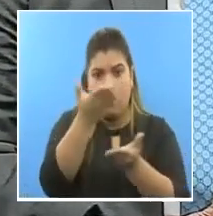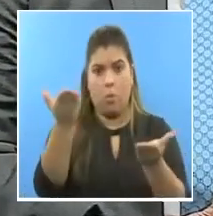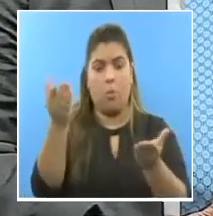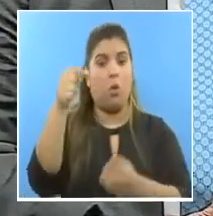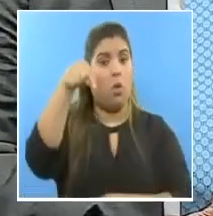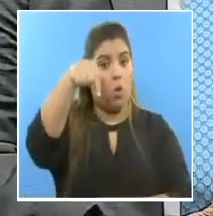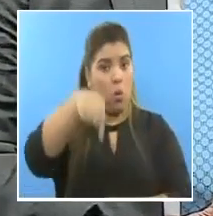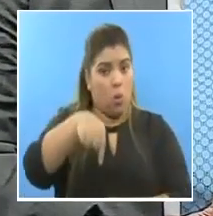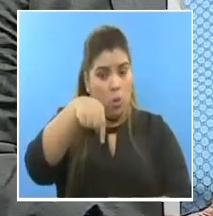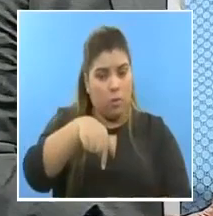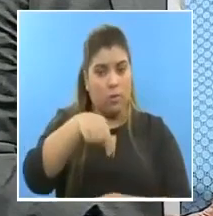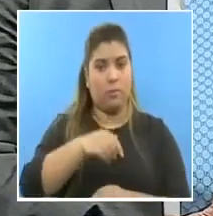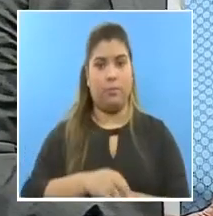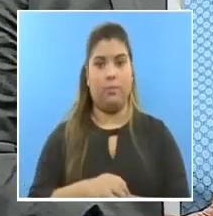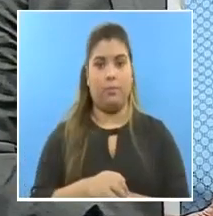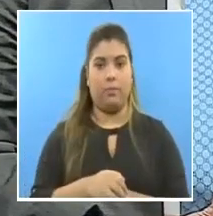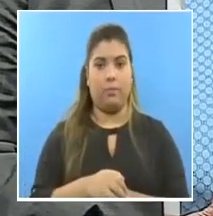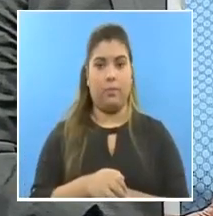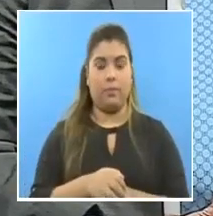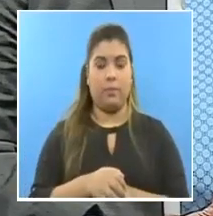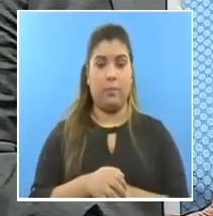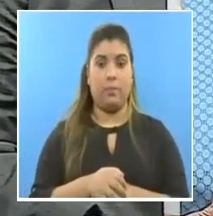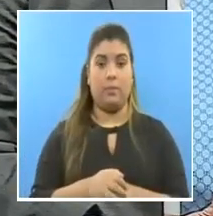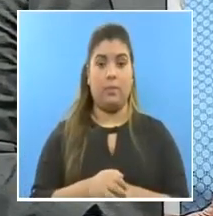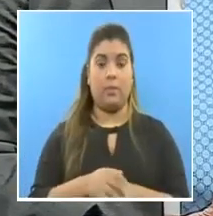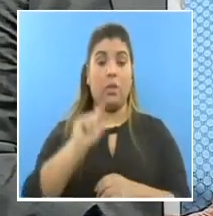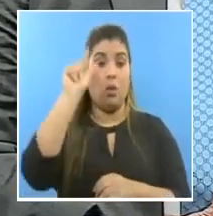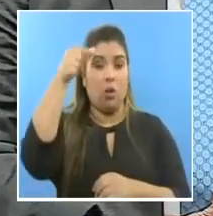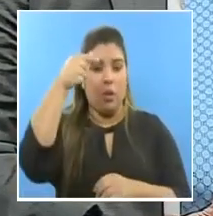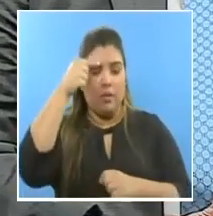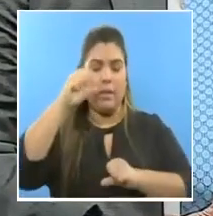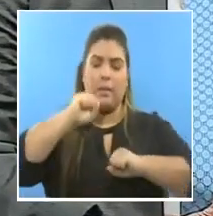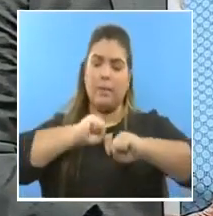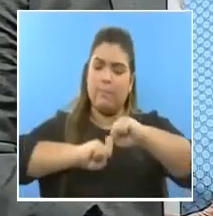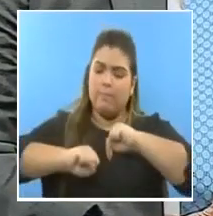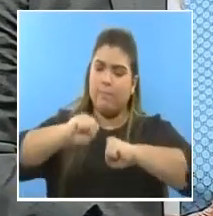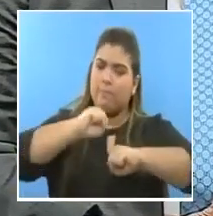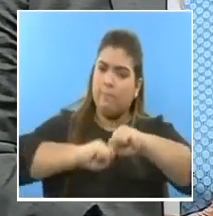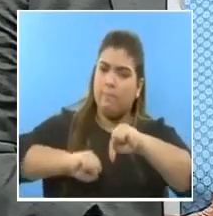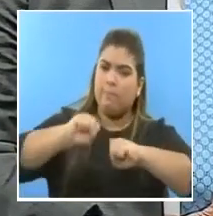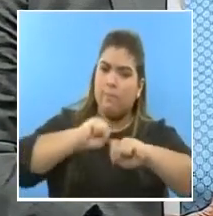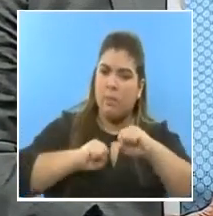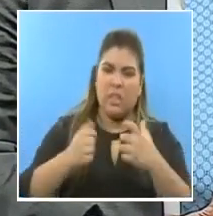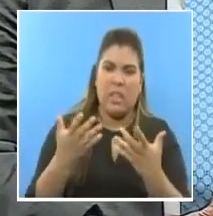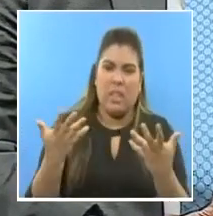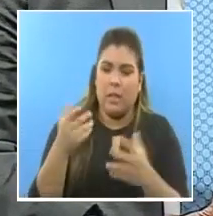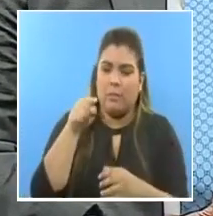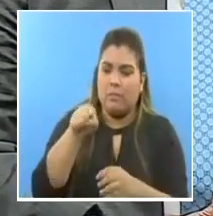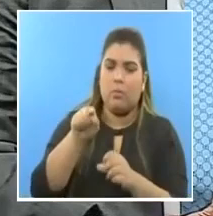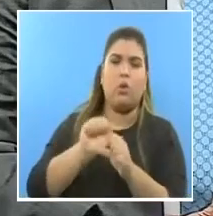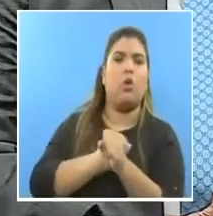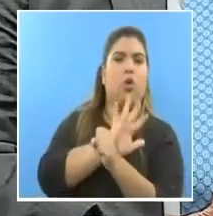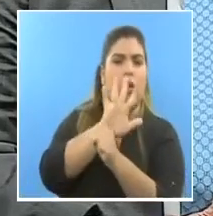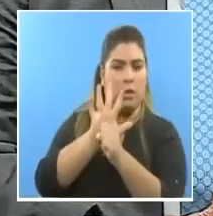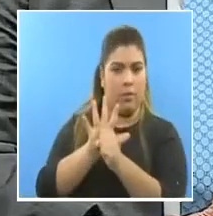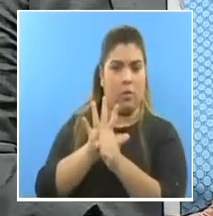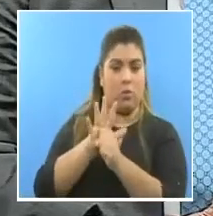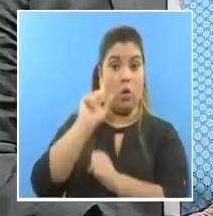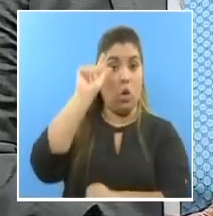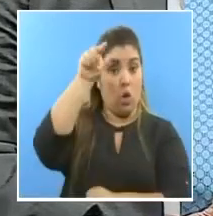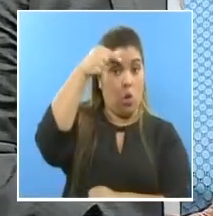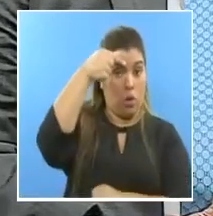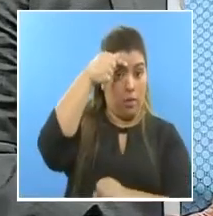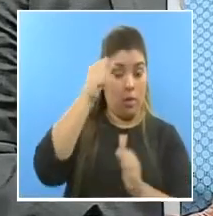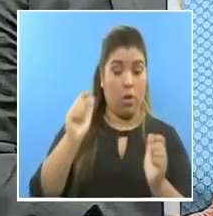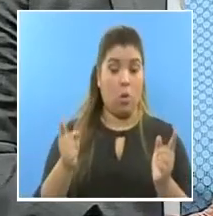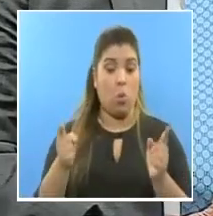La lucha que estamos encarnando contra el coronavirus, el Gobierno Nacional, a través del